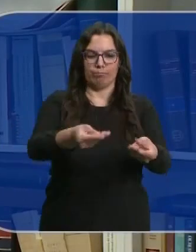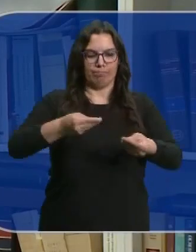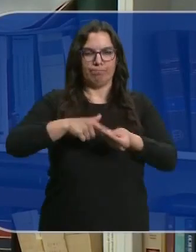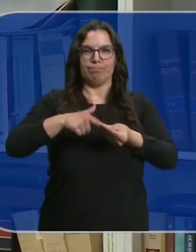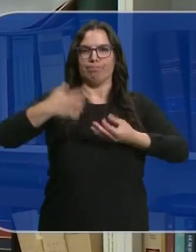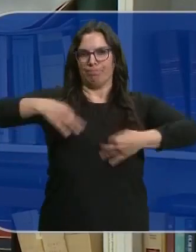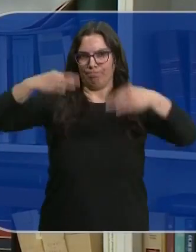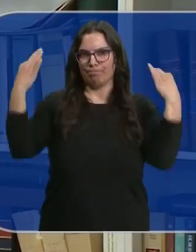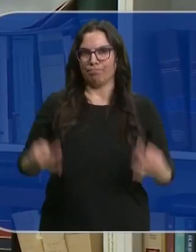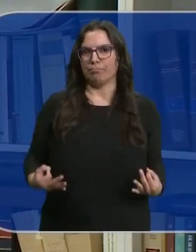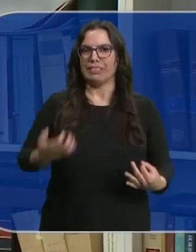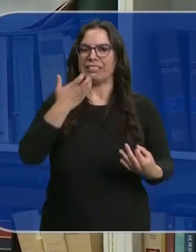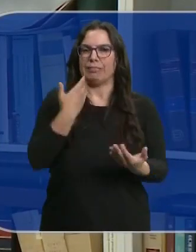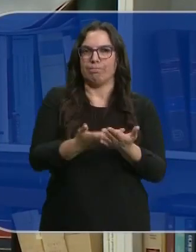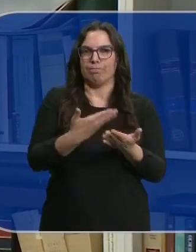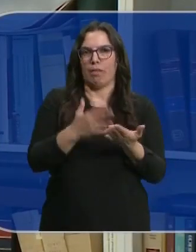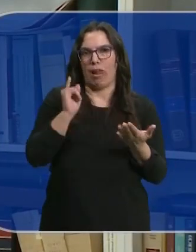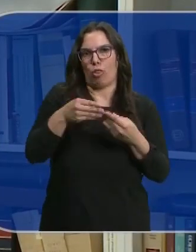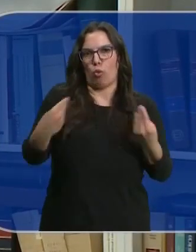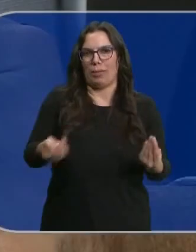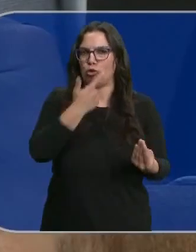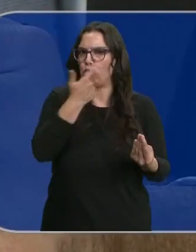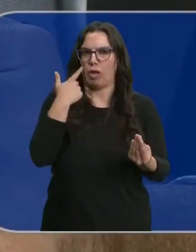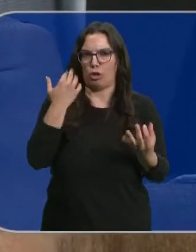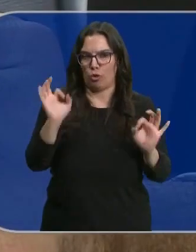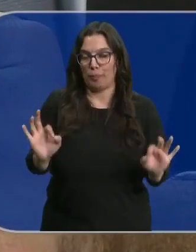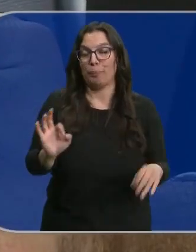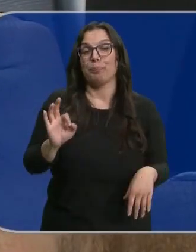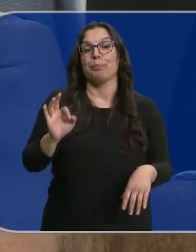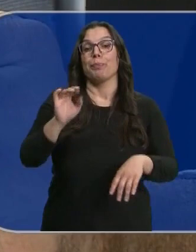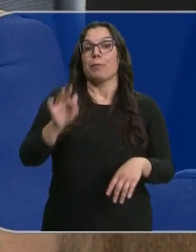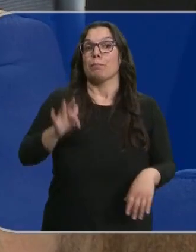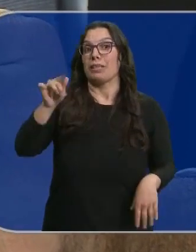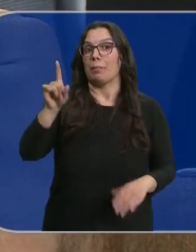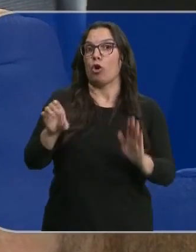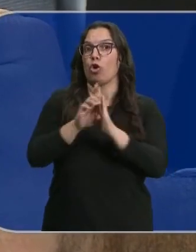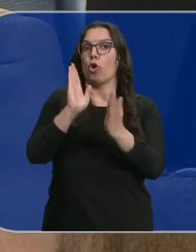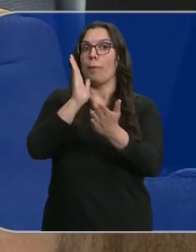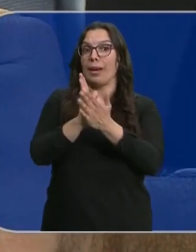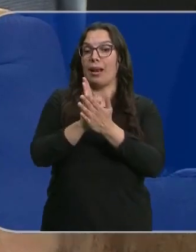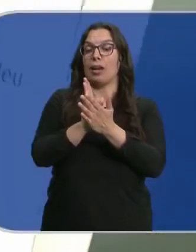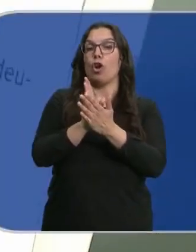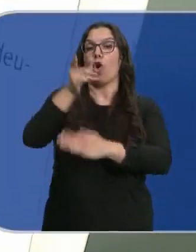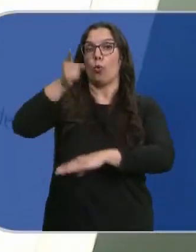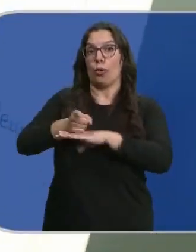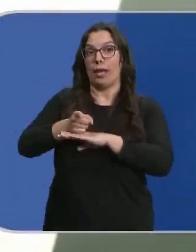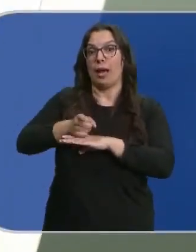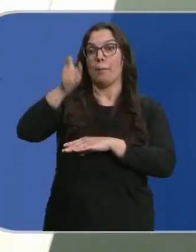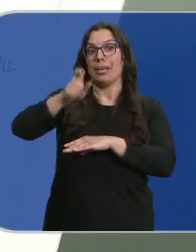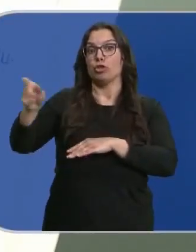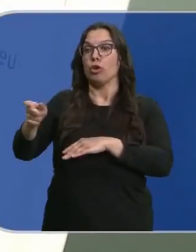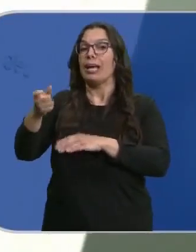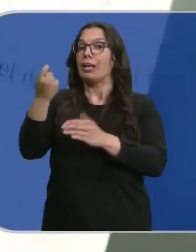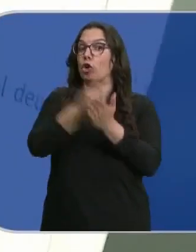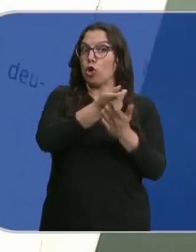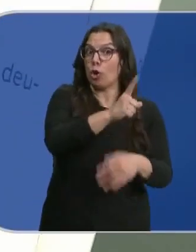mucha más firmeza si está respaldado por un documento notarial. Y en último término, el Código Penal también obliga al deudor a responder con todos sus